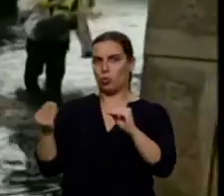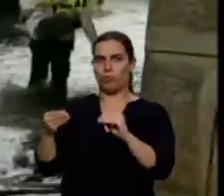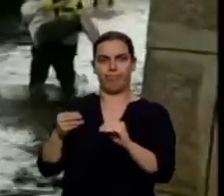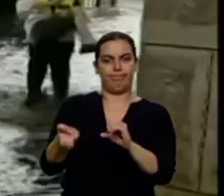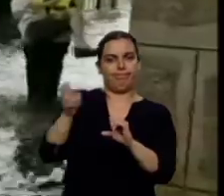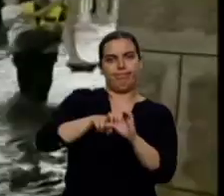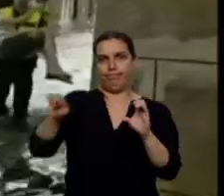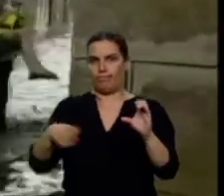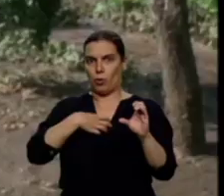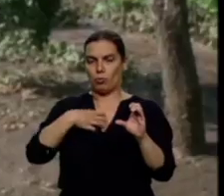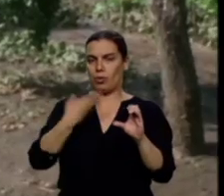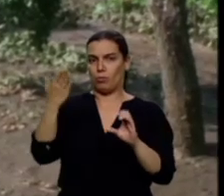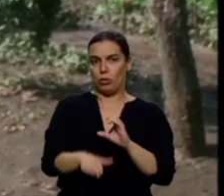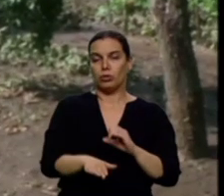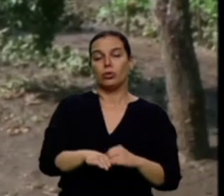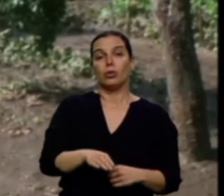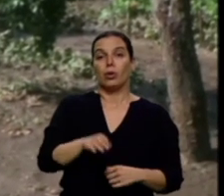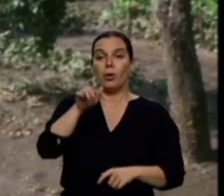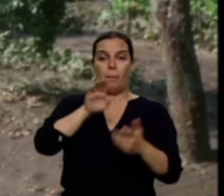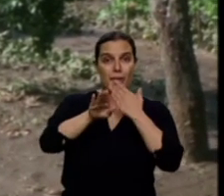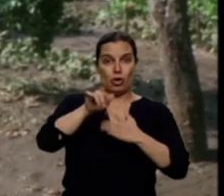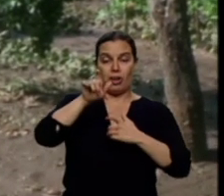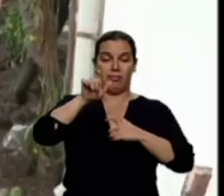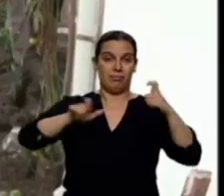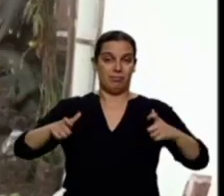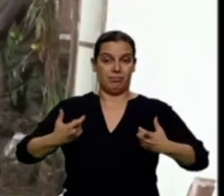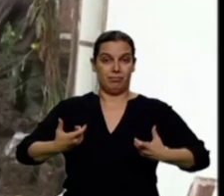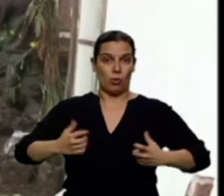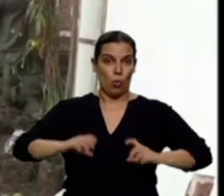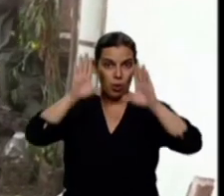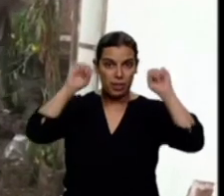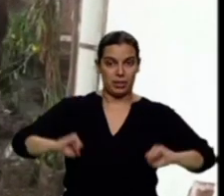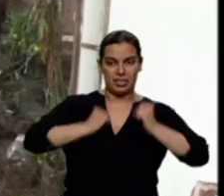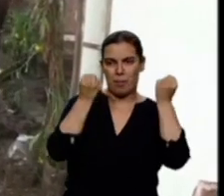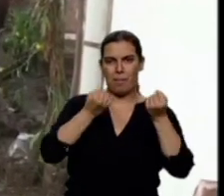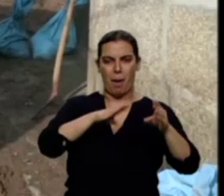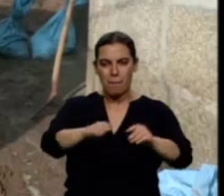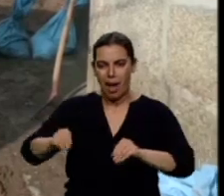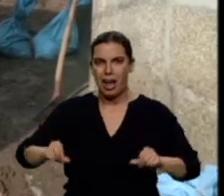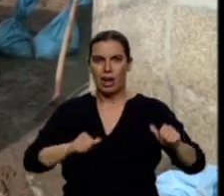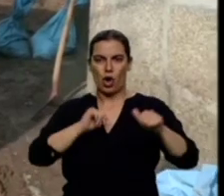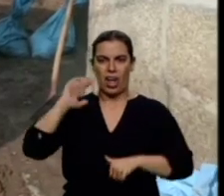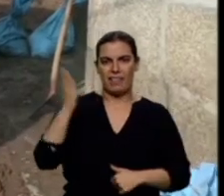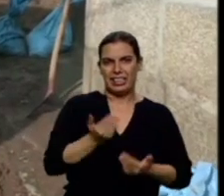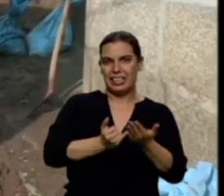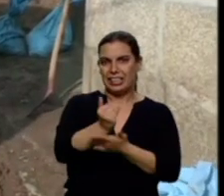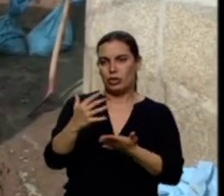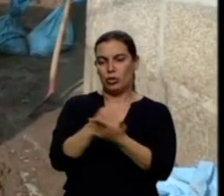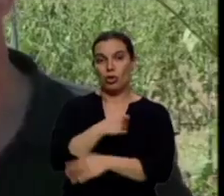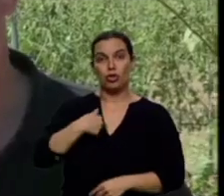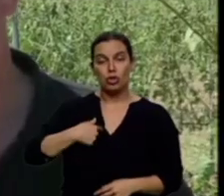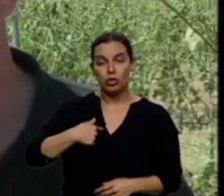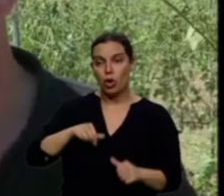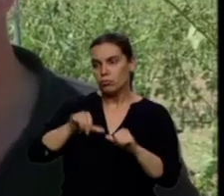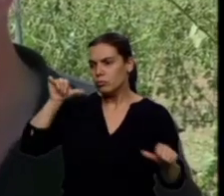Vecinos rescatados por la Guardia Civil, daños en huertas y viñedos y fango por todas partes. Nunca en la vida se acuerdan esto aquí en este pueblo.